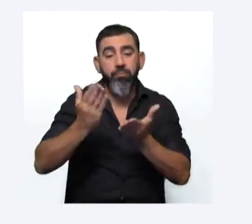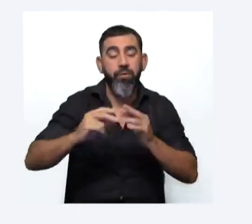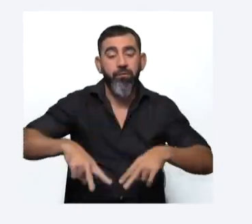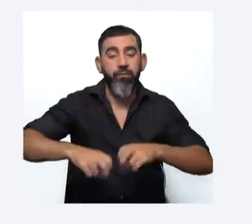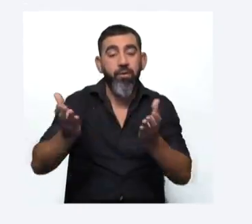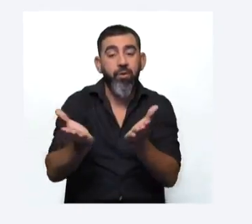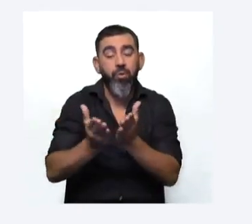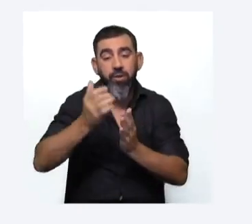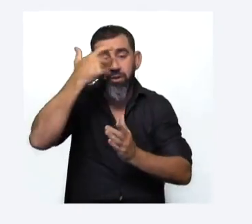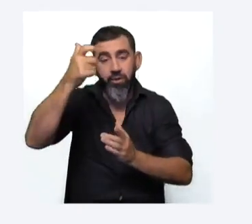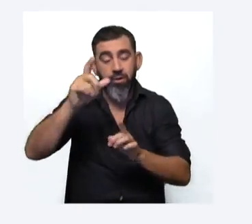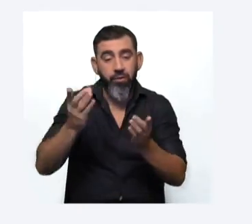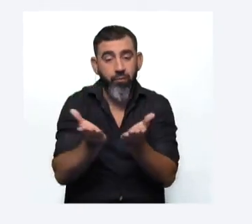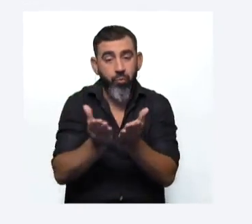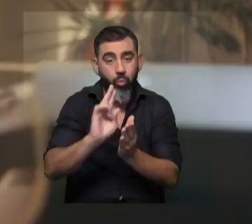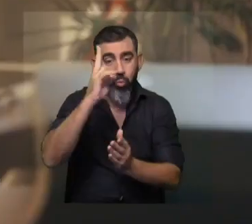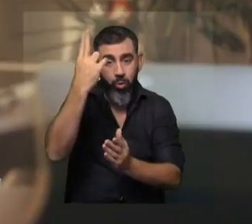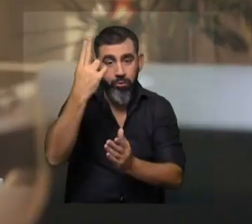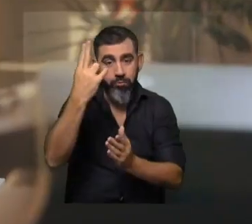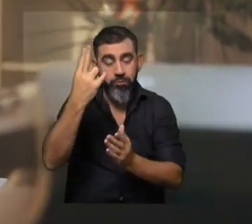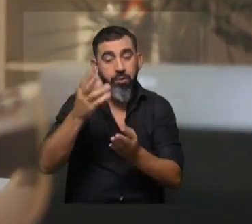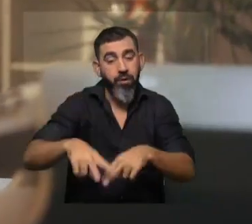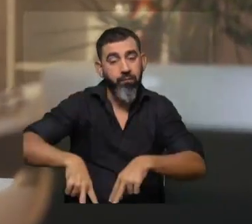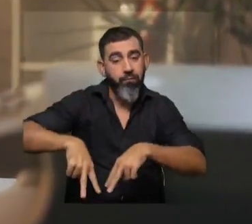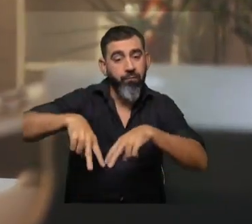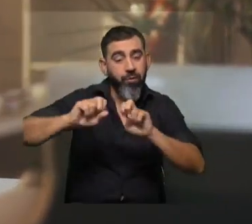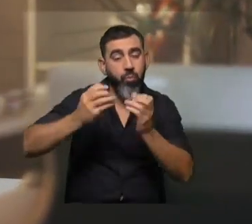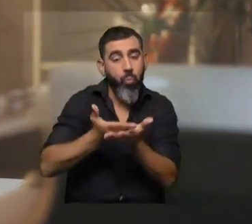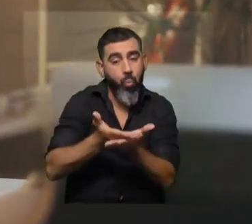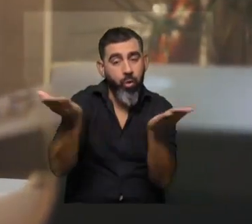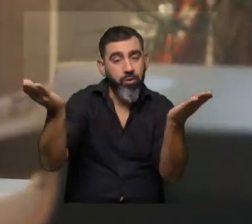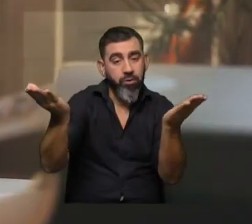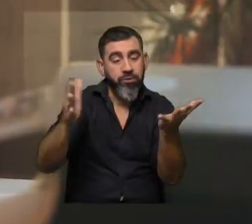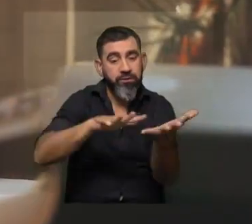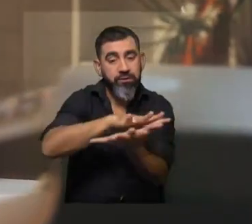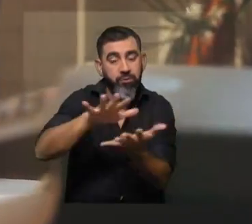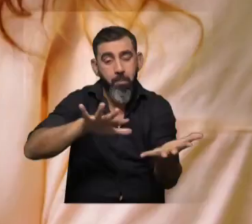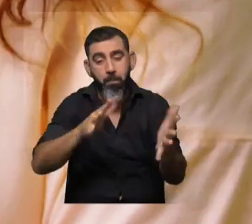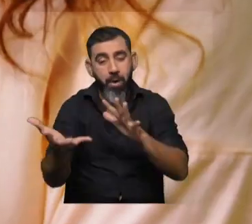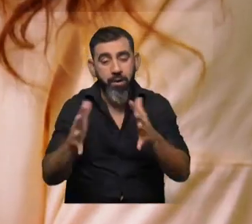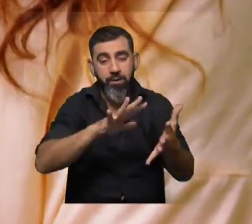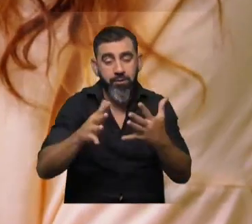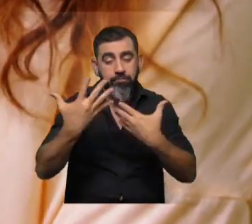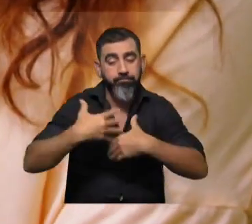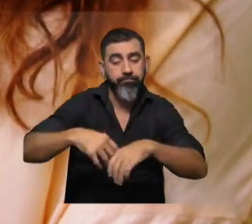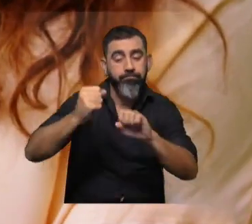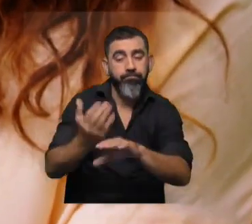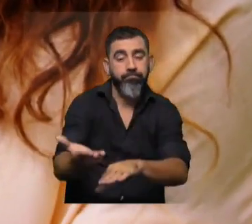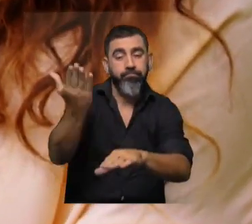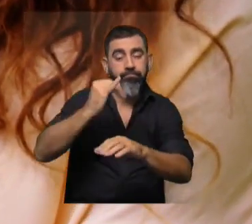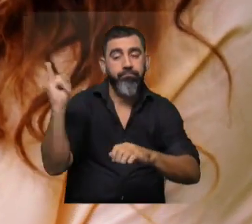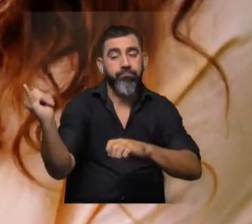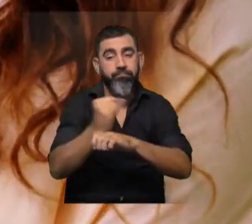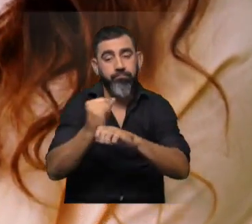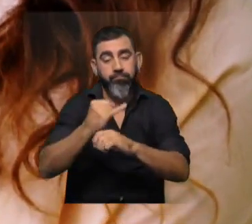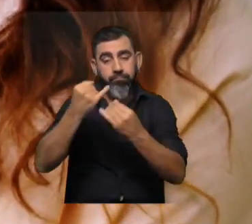en el ámbito científico académico en Uruguay. El estudio reveló un escenario similar al diagnosticado en otras instituciones